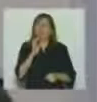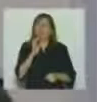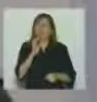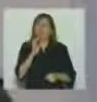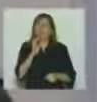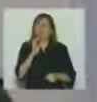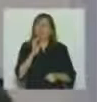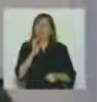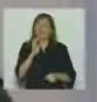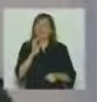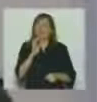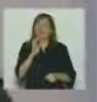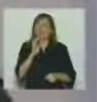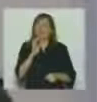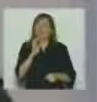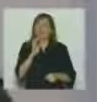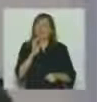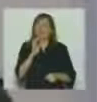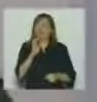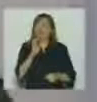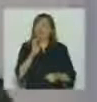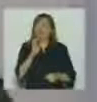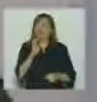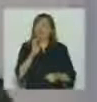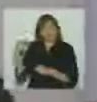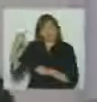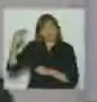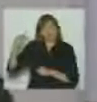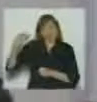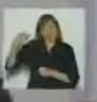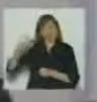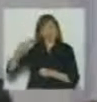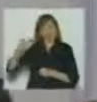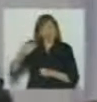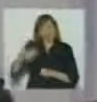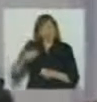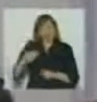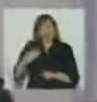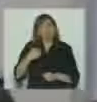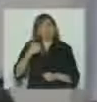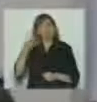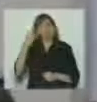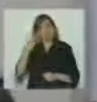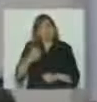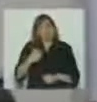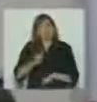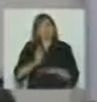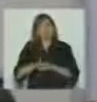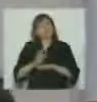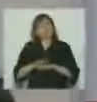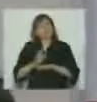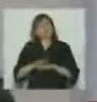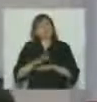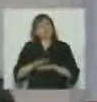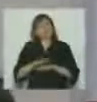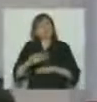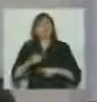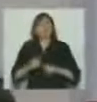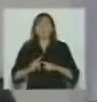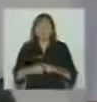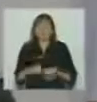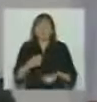en estos últimos cuatro años también era un dato de la seriedad y la responsabilidad política institucional